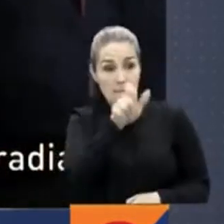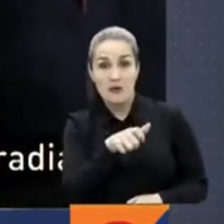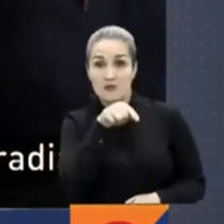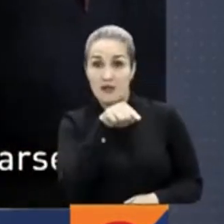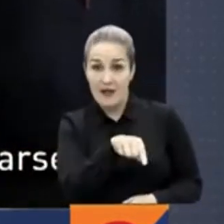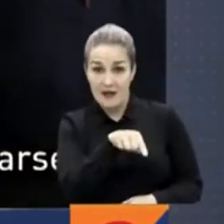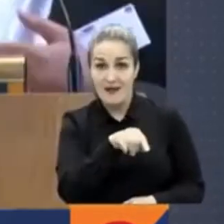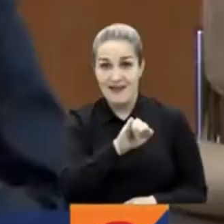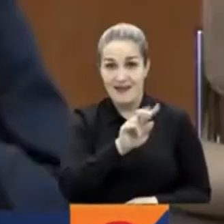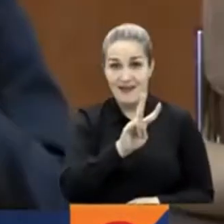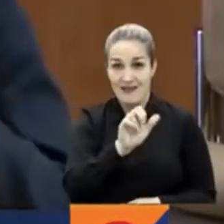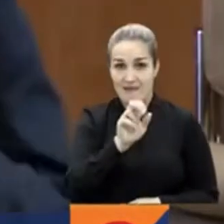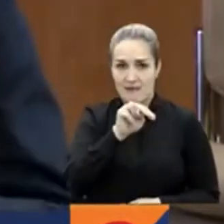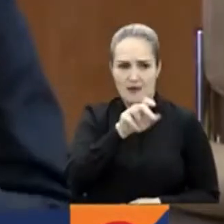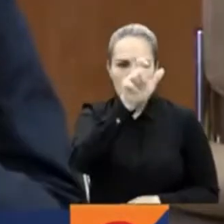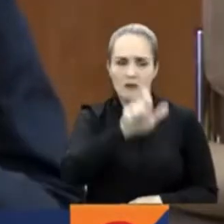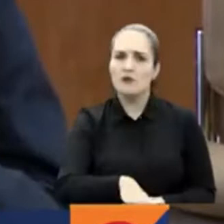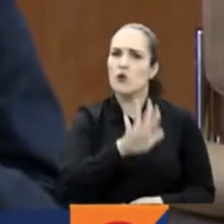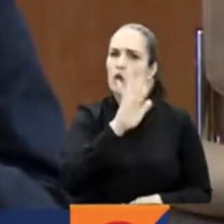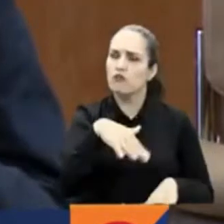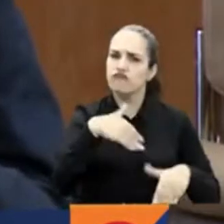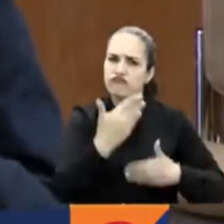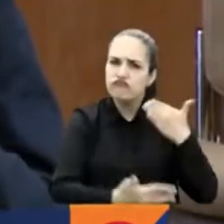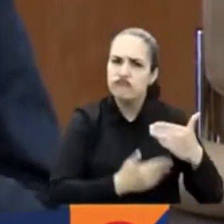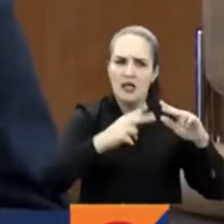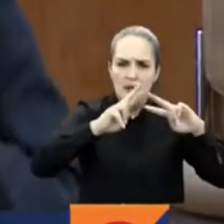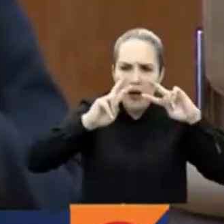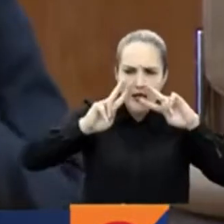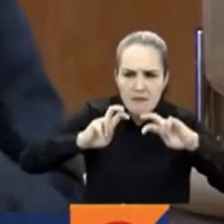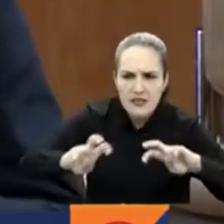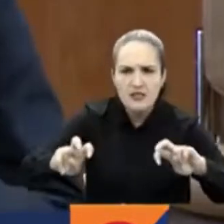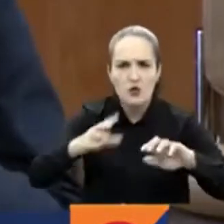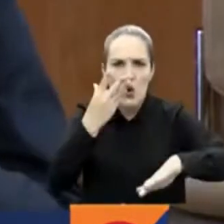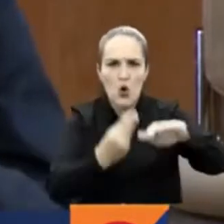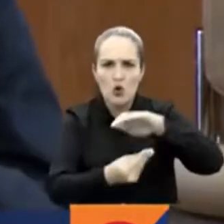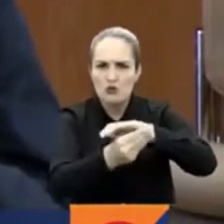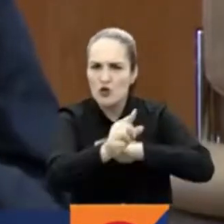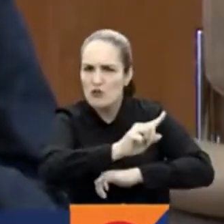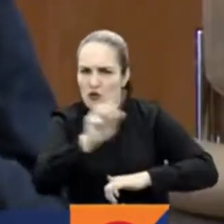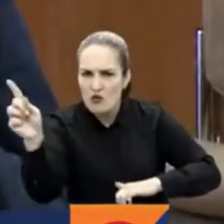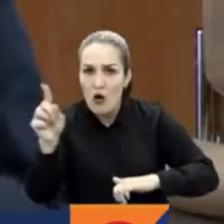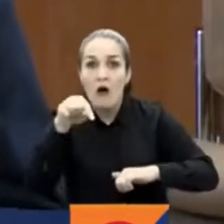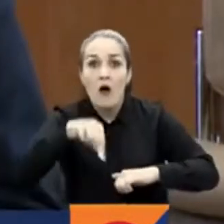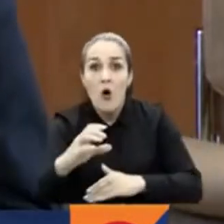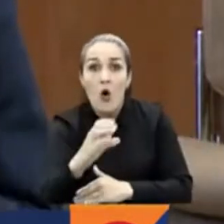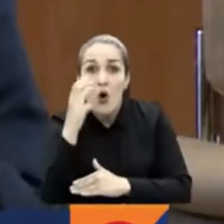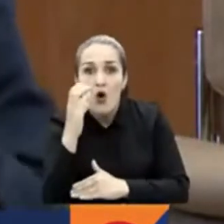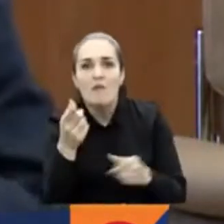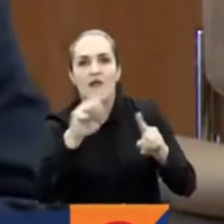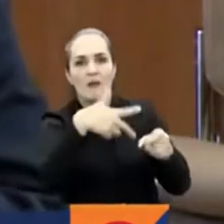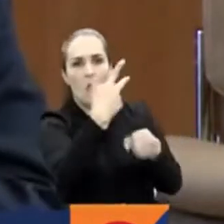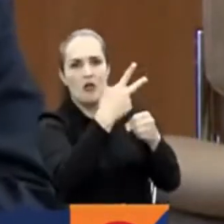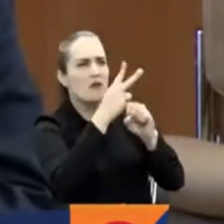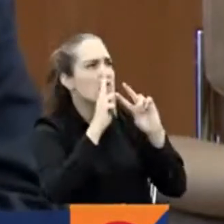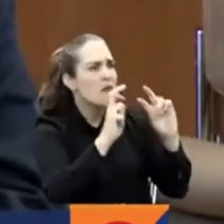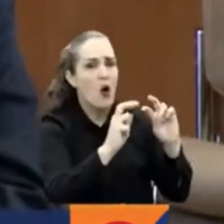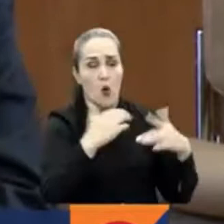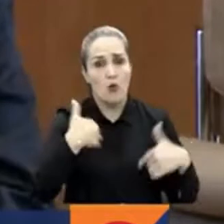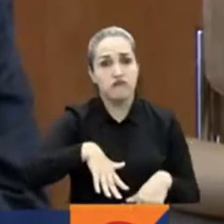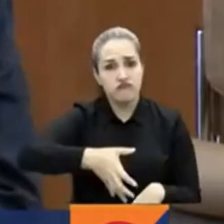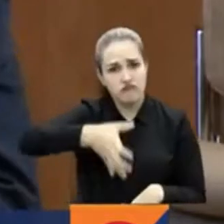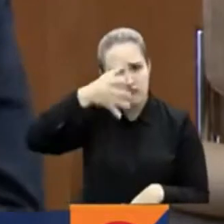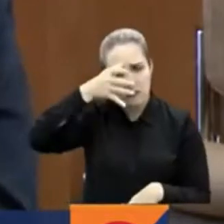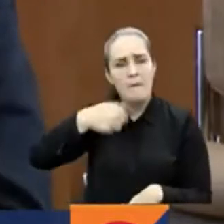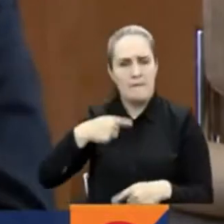aportado a la justicia colombiana en materia de investigaciones, materia anticorrupción y no sólo en Colombia sino también en Guatemala. Este es el